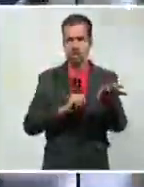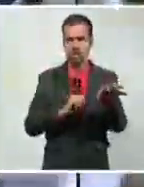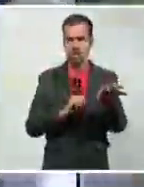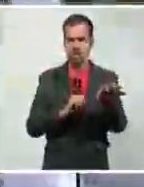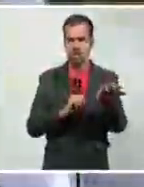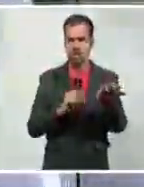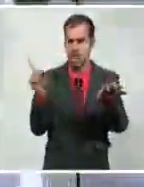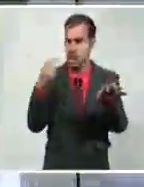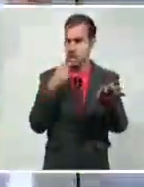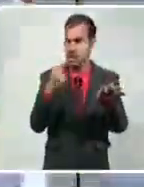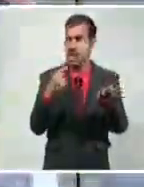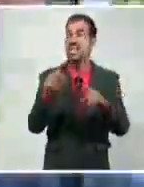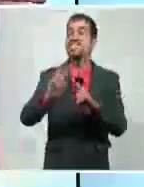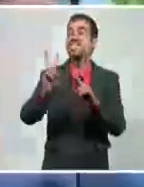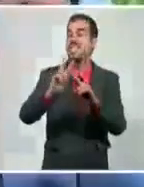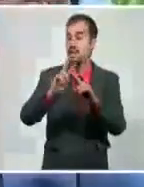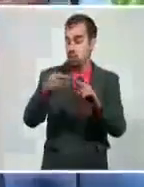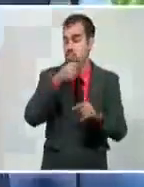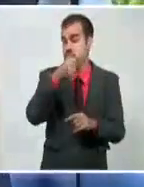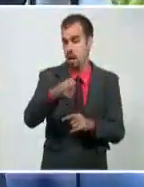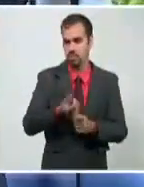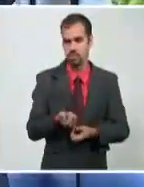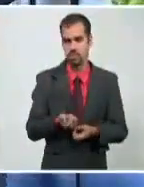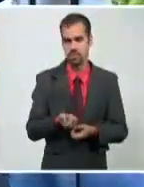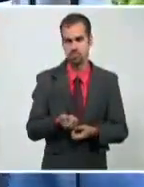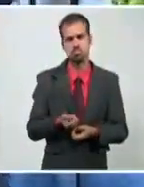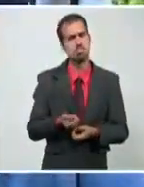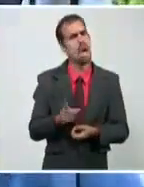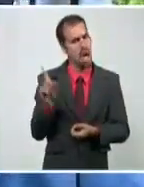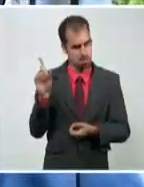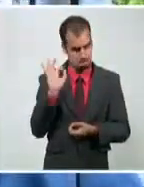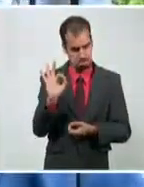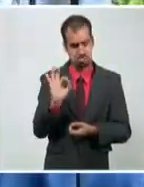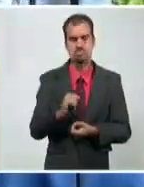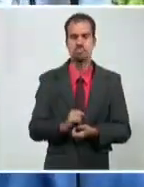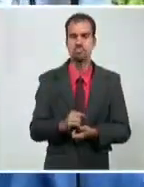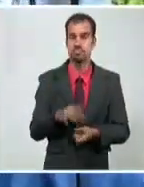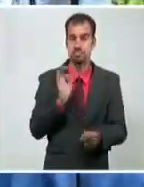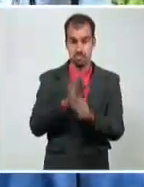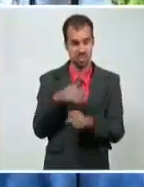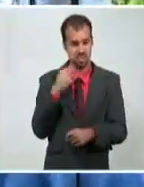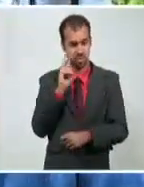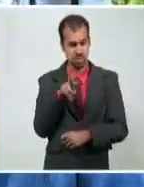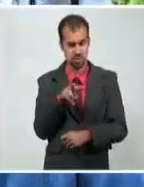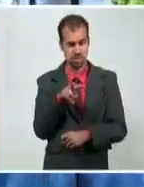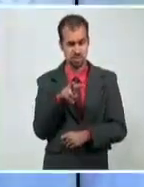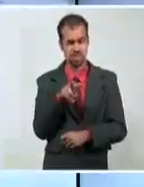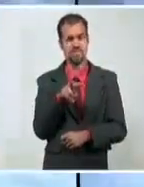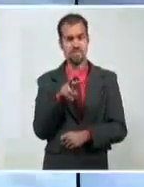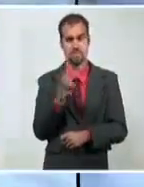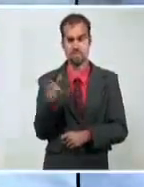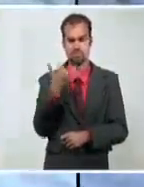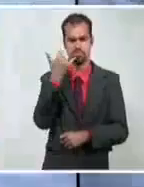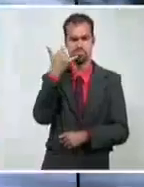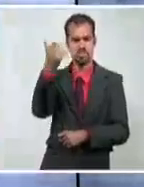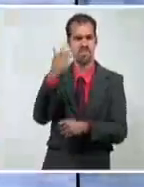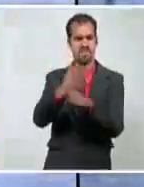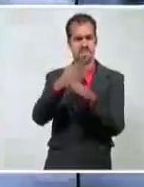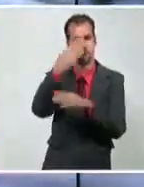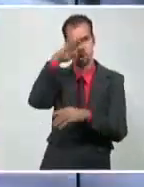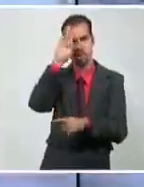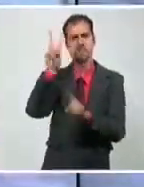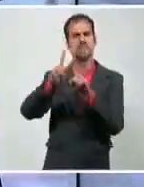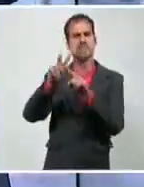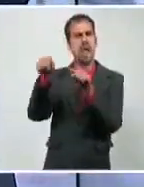un canal de televisión. Fíjense. Bien, ¿qué hicimos nosotros? Cuando comenzamos a verlo, pues llamamos a nuestro telecentro en Santiago de Cuba. Dijimos, por favor,